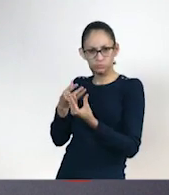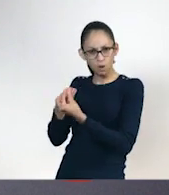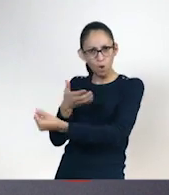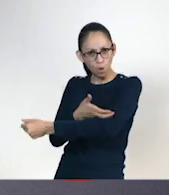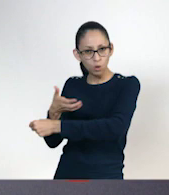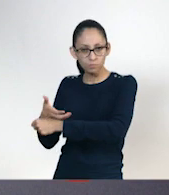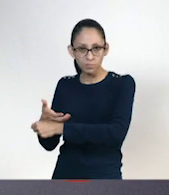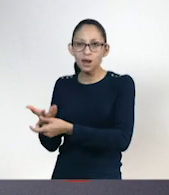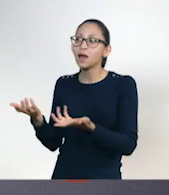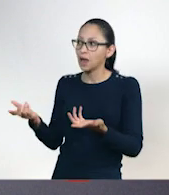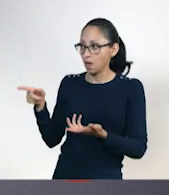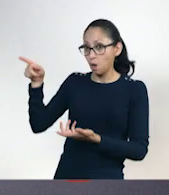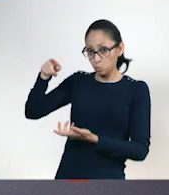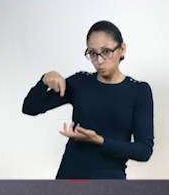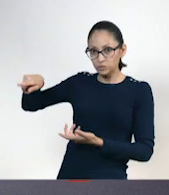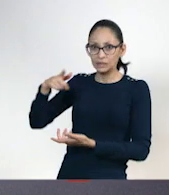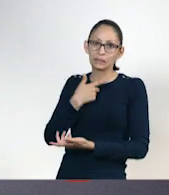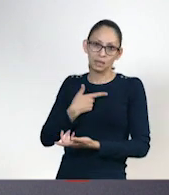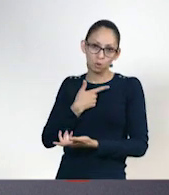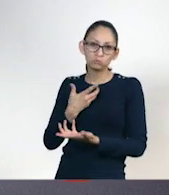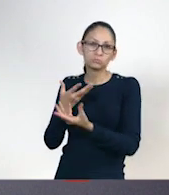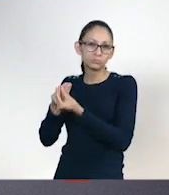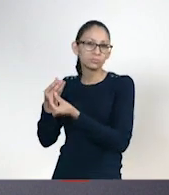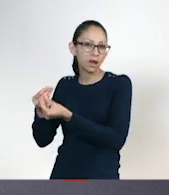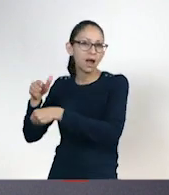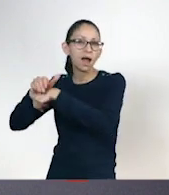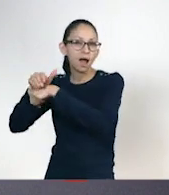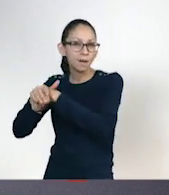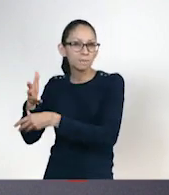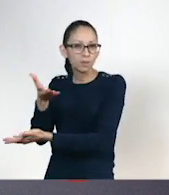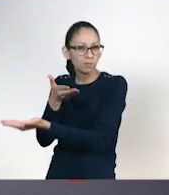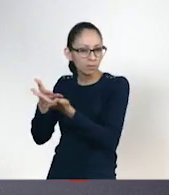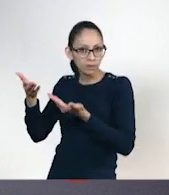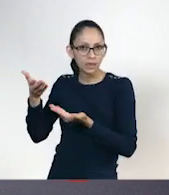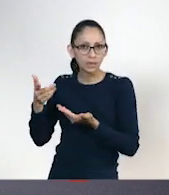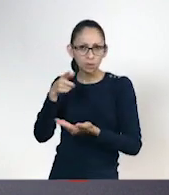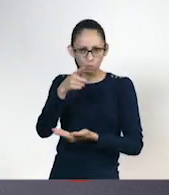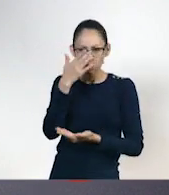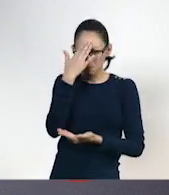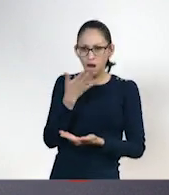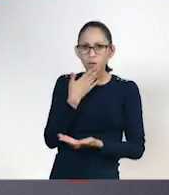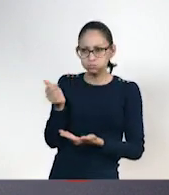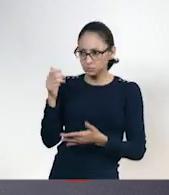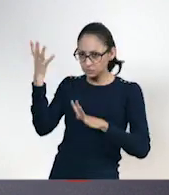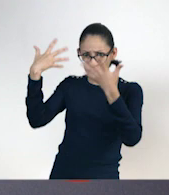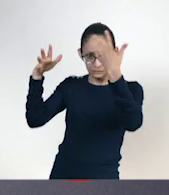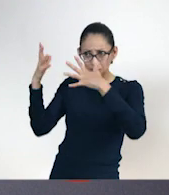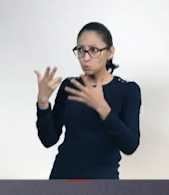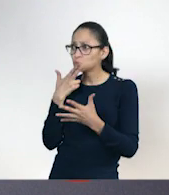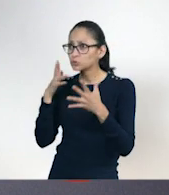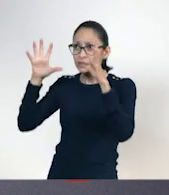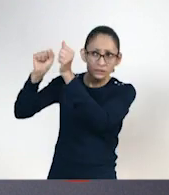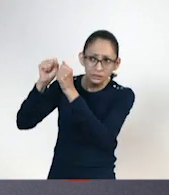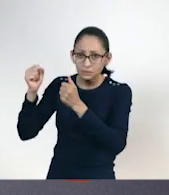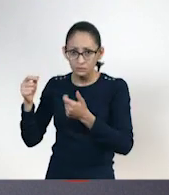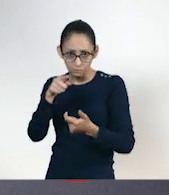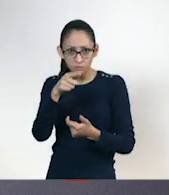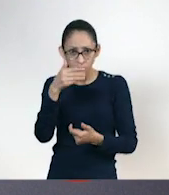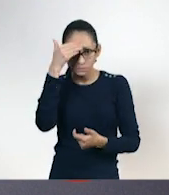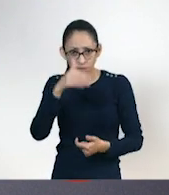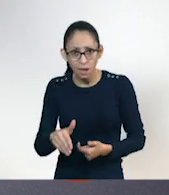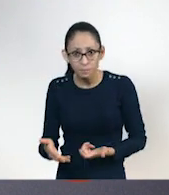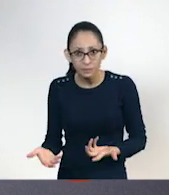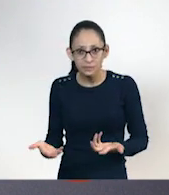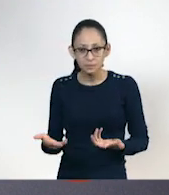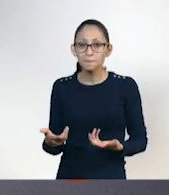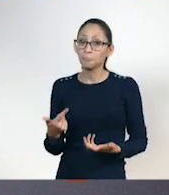gustan los deportes, entonces, de conjunto? ¡Claro, claro! Oye, ¿y qué tal eres con tus manos? ¿Eres hábil para manipular objetos? Sí, sí. De hecho, para el